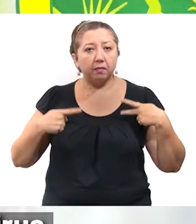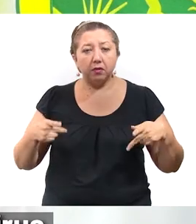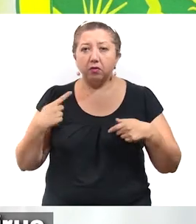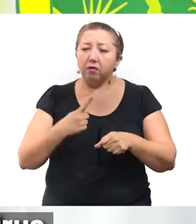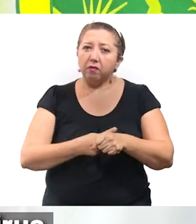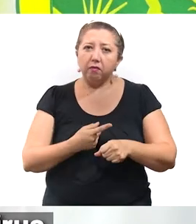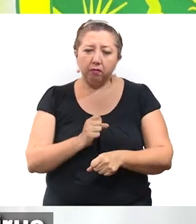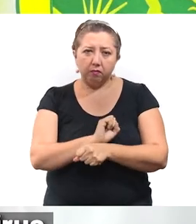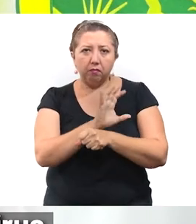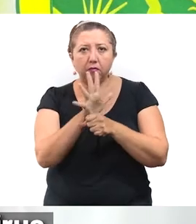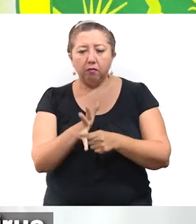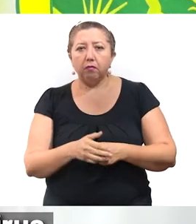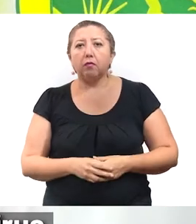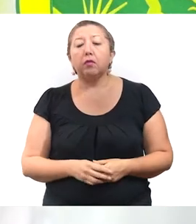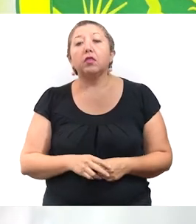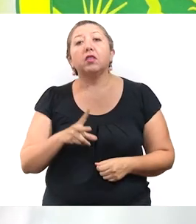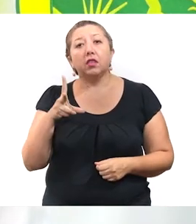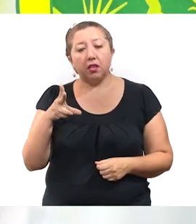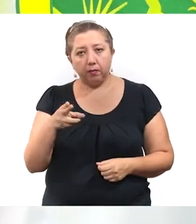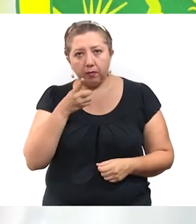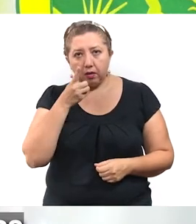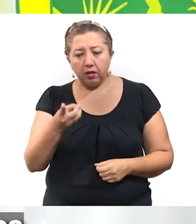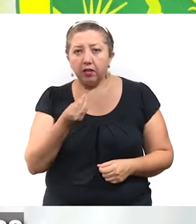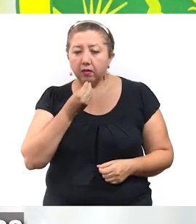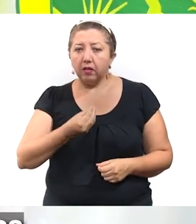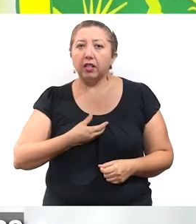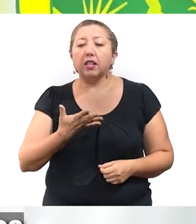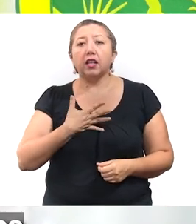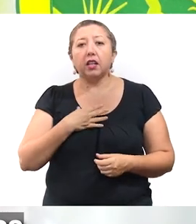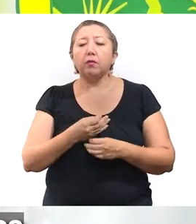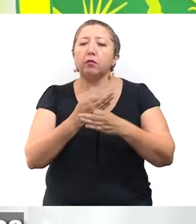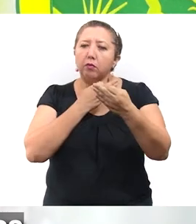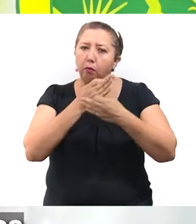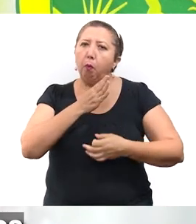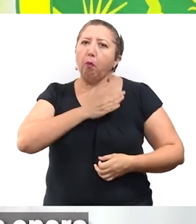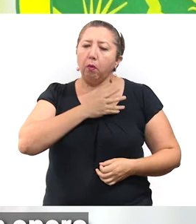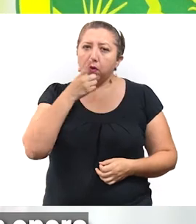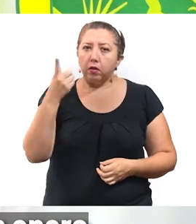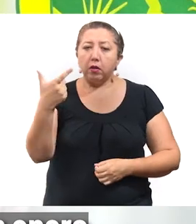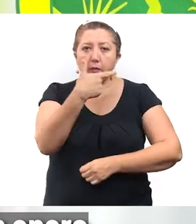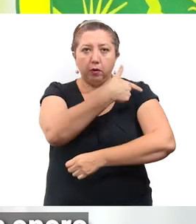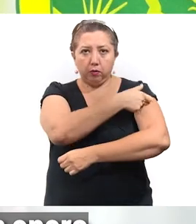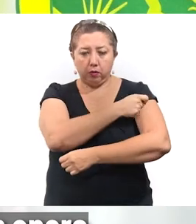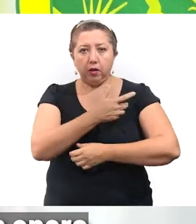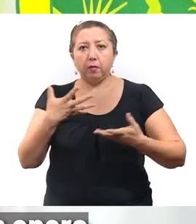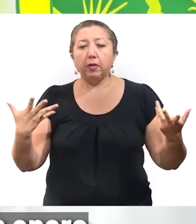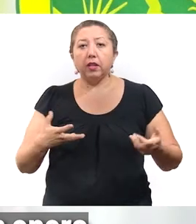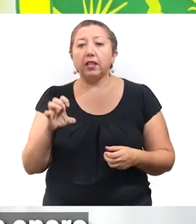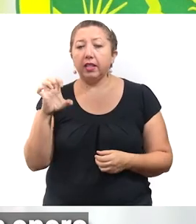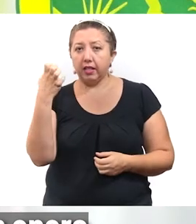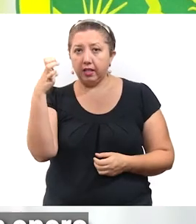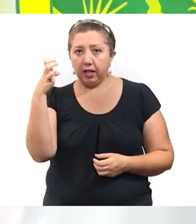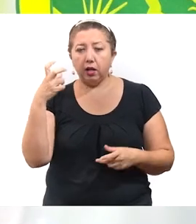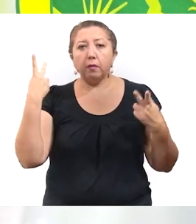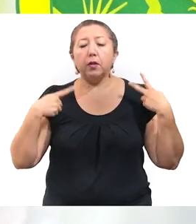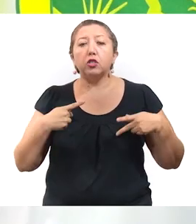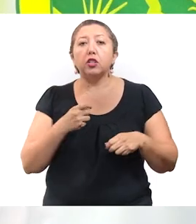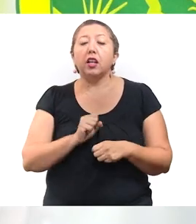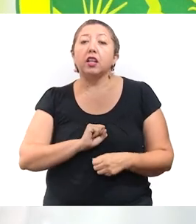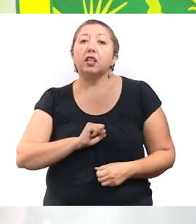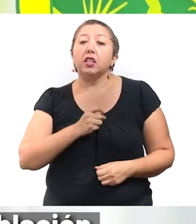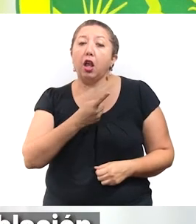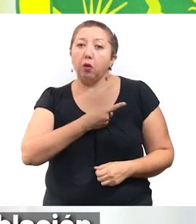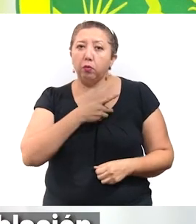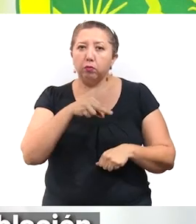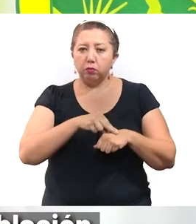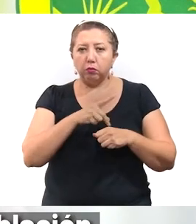enfermos de coronavirus. Por otra parte, aunque tenemos noticias alentadoras de que la vacuna empezará a aplicarse en enero al personal de